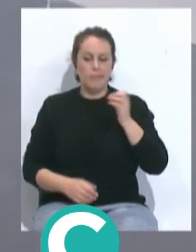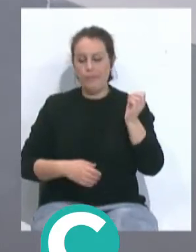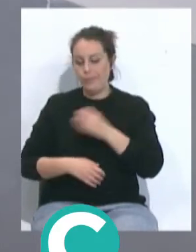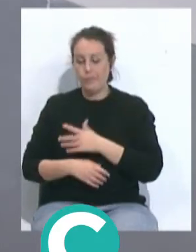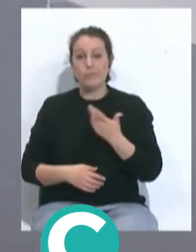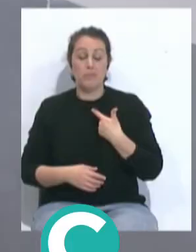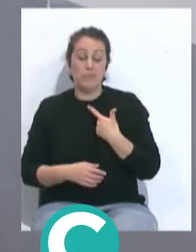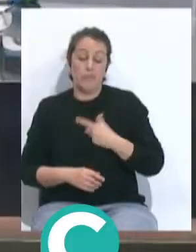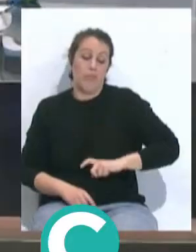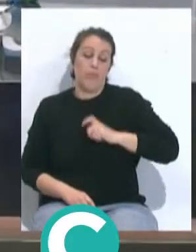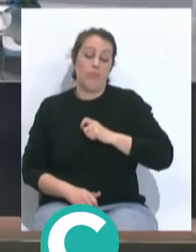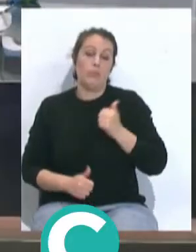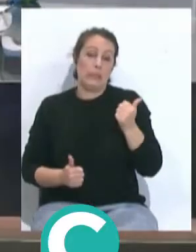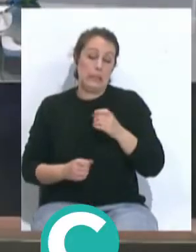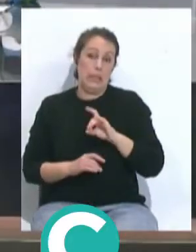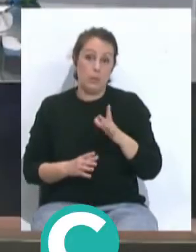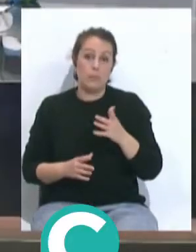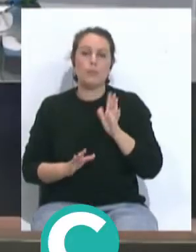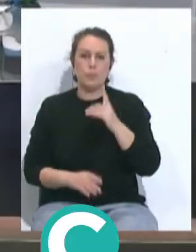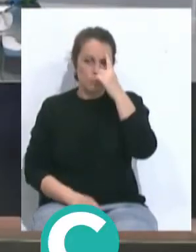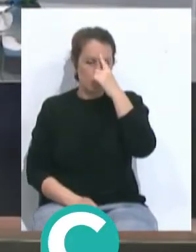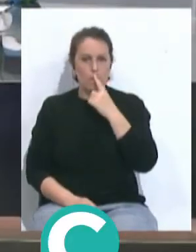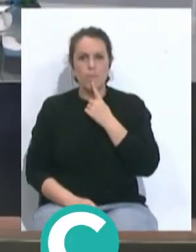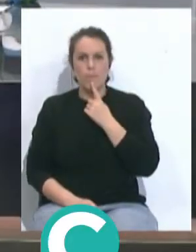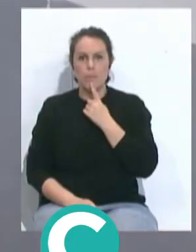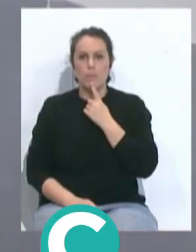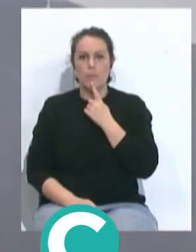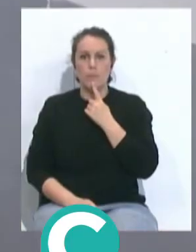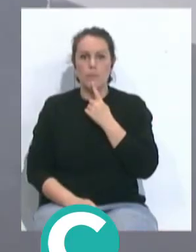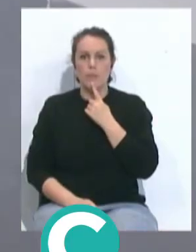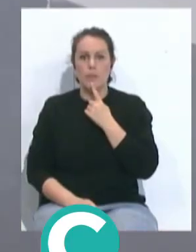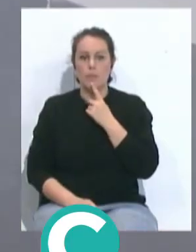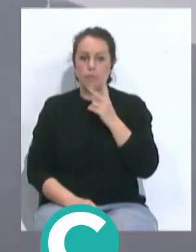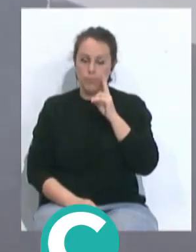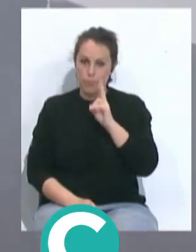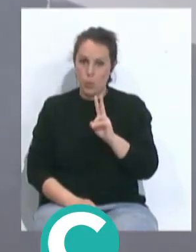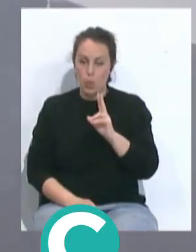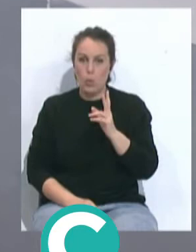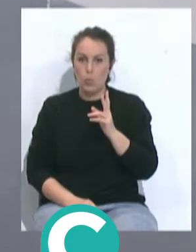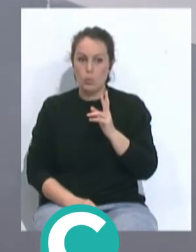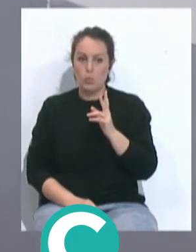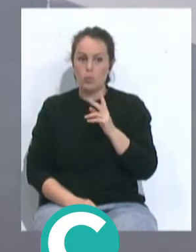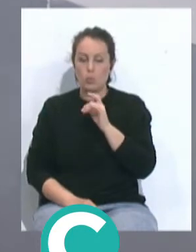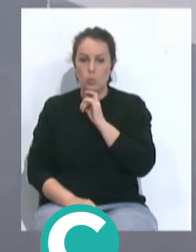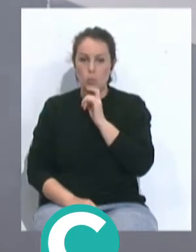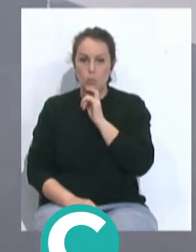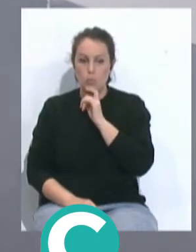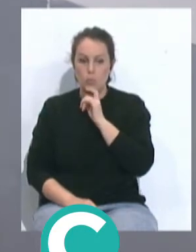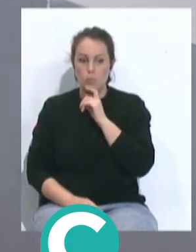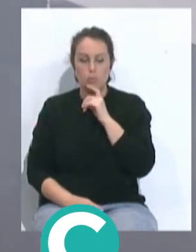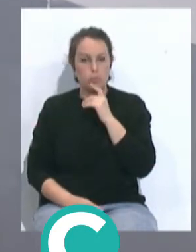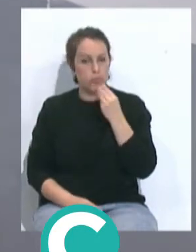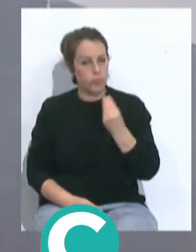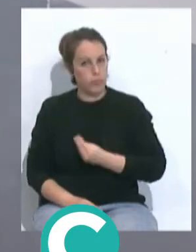moral, indiscutiblemente, pero creo que la imagen que fue, que se dio, mejor dicho, fue muy, muy